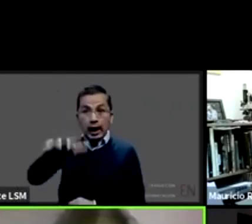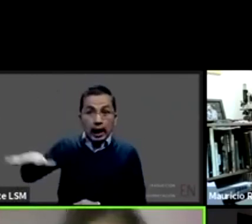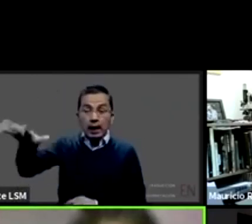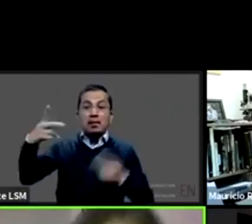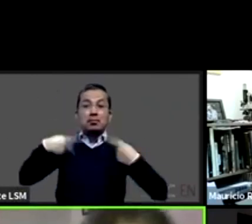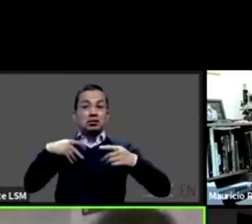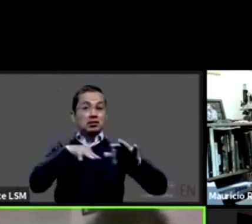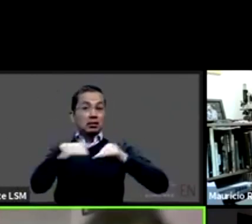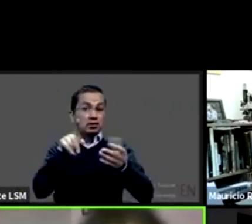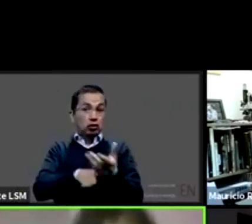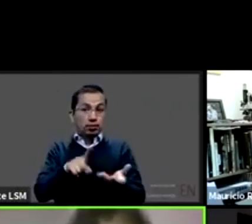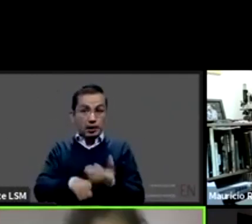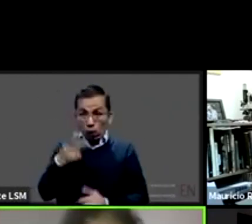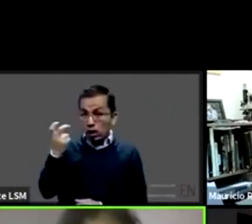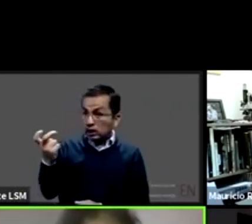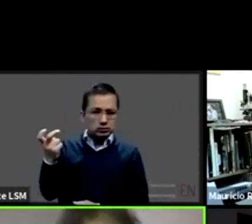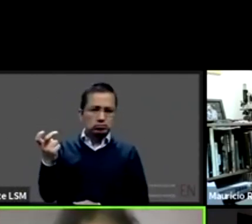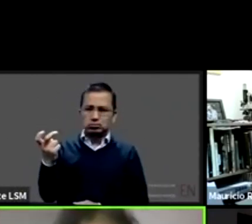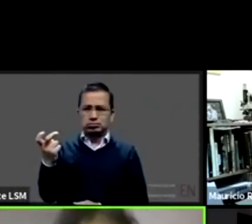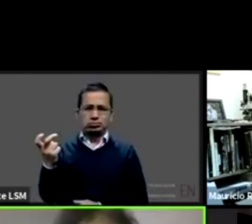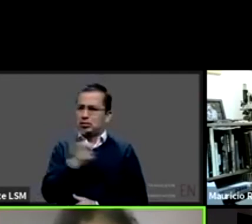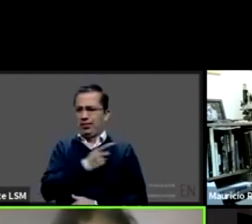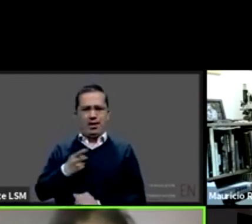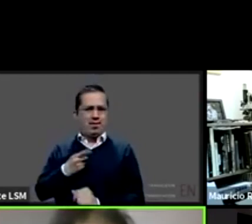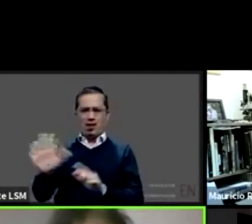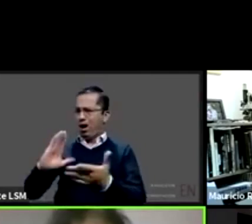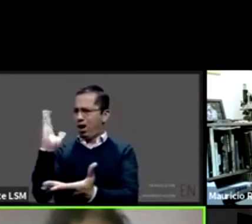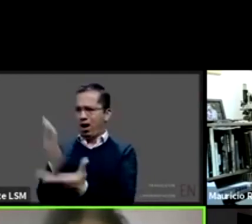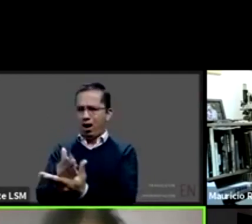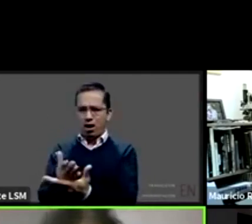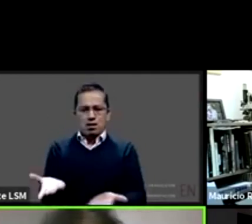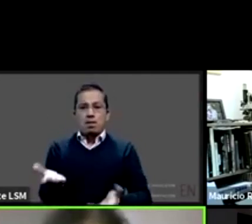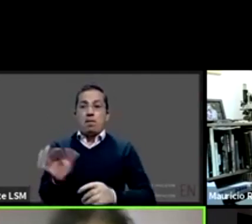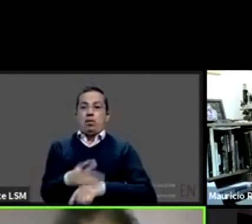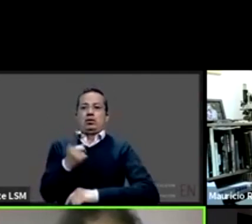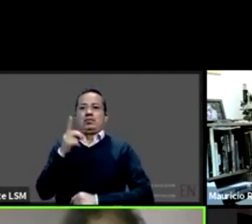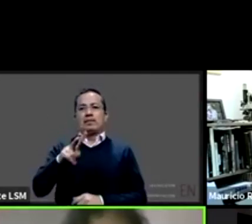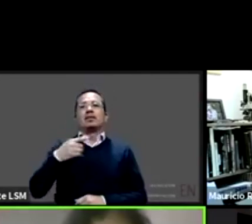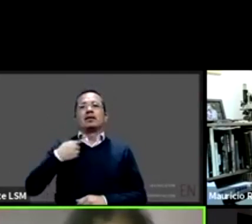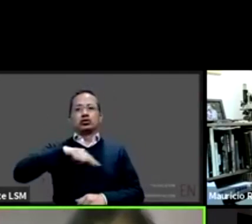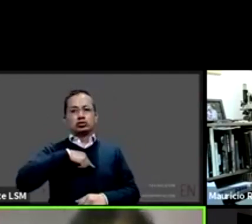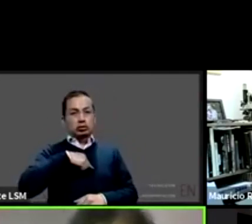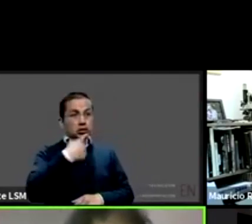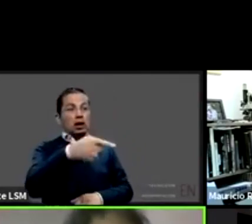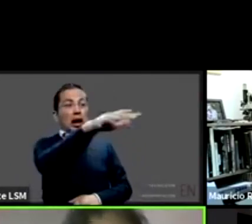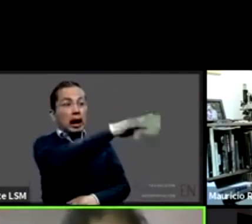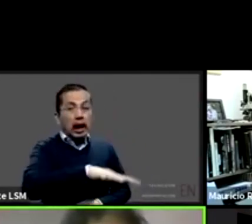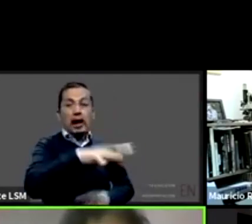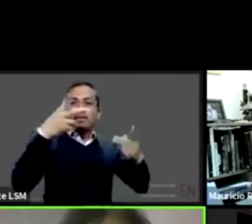esto tendría que acabarse ¿no? si hay una a la sociedad nos sensibilizamos en el servicio tendría que